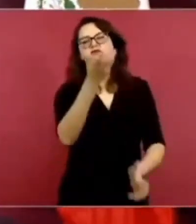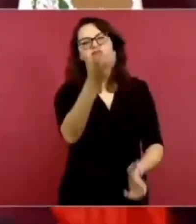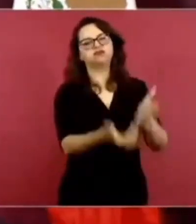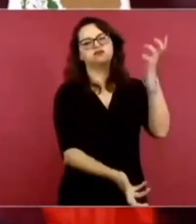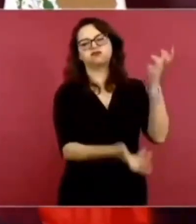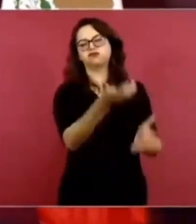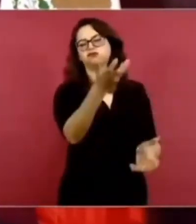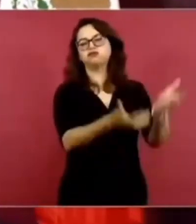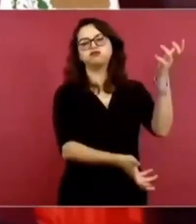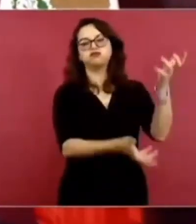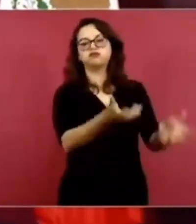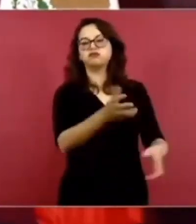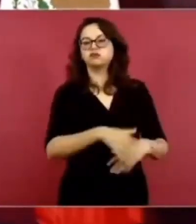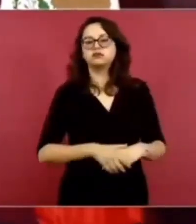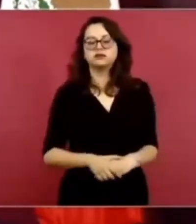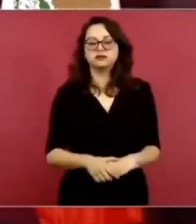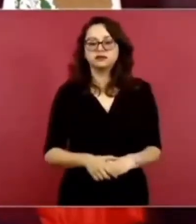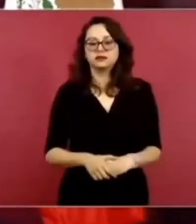juntos